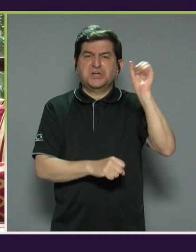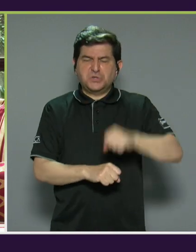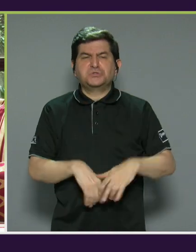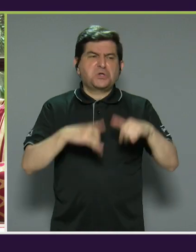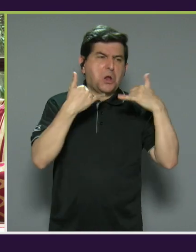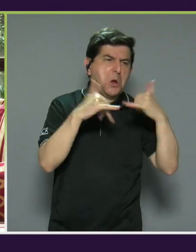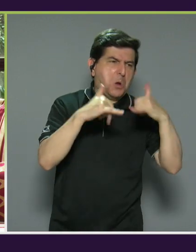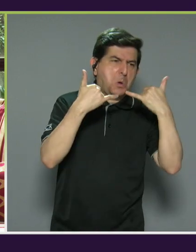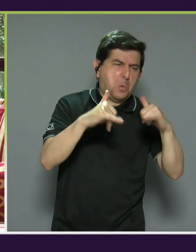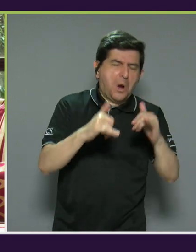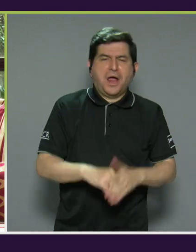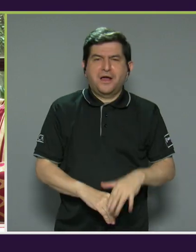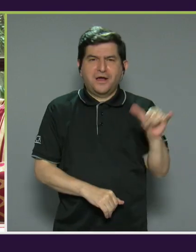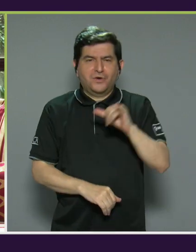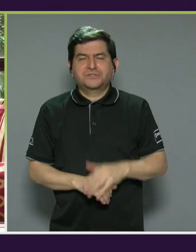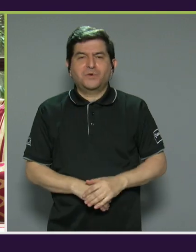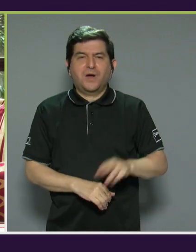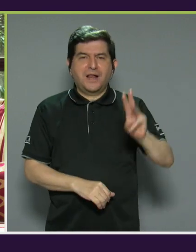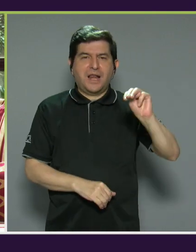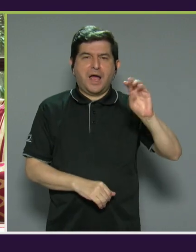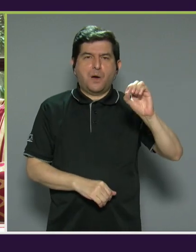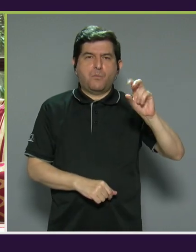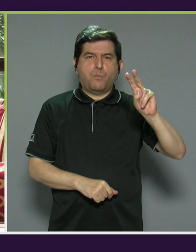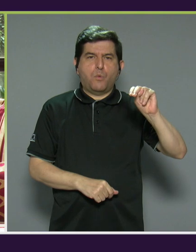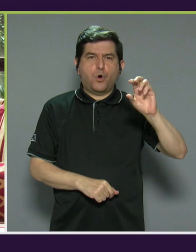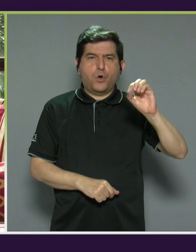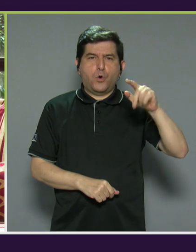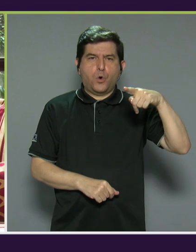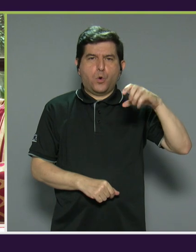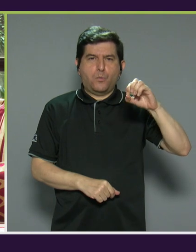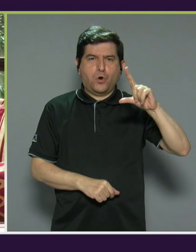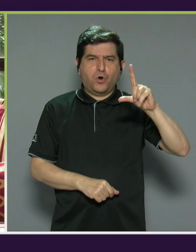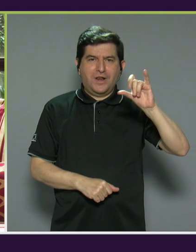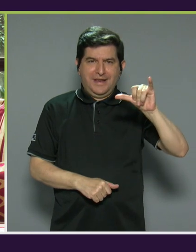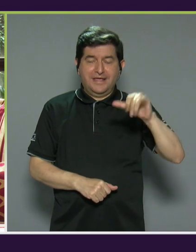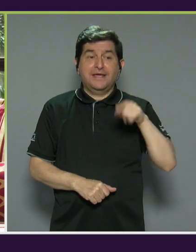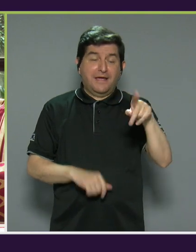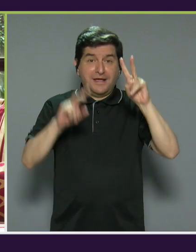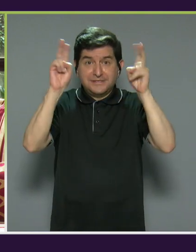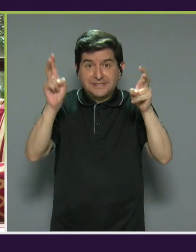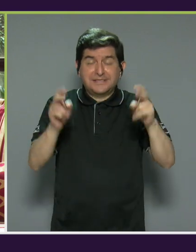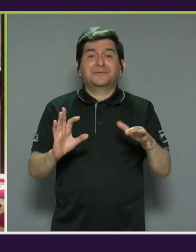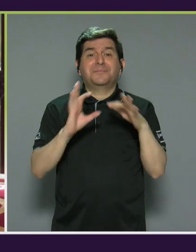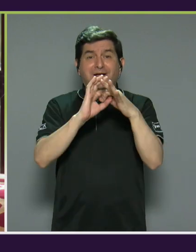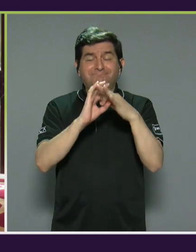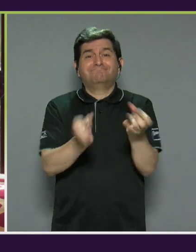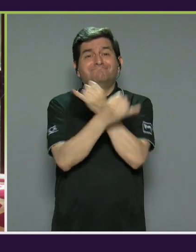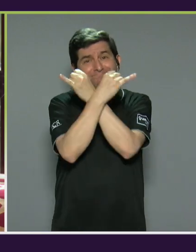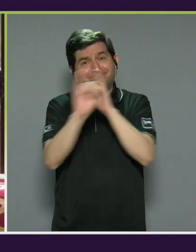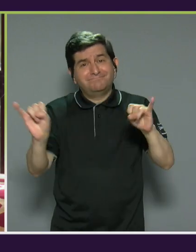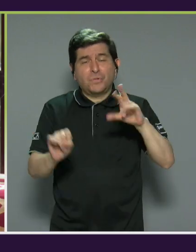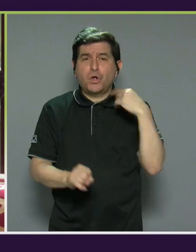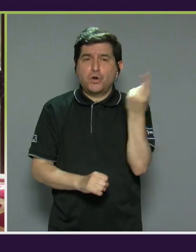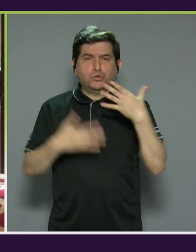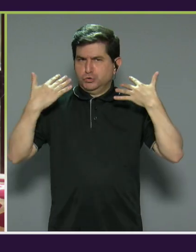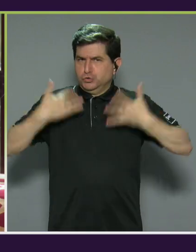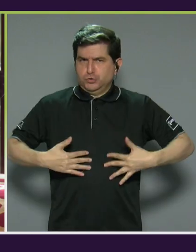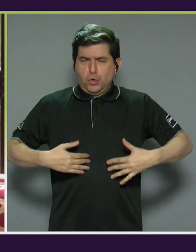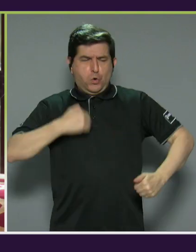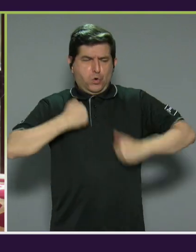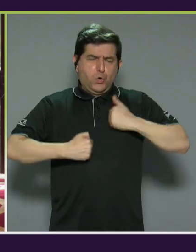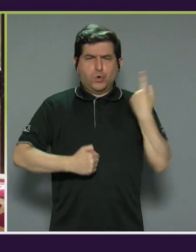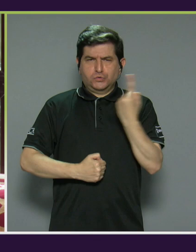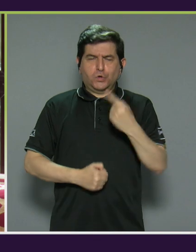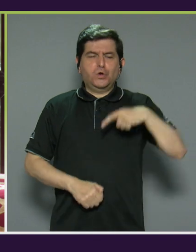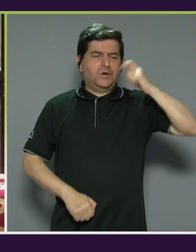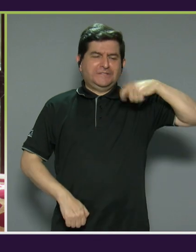juegos, como si jugáramos monópolis, pero no es algo fácil y eso es un tema que tiene que ver con la autonomía. No es solo vestirse, bañarse sola,